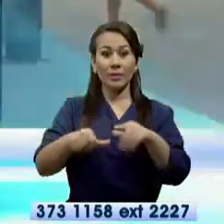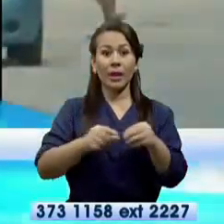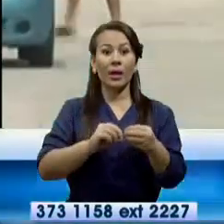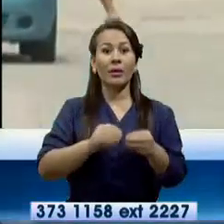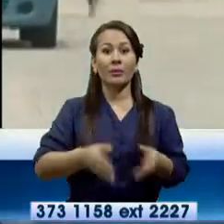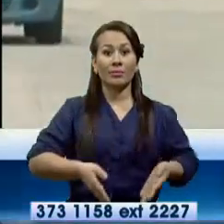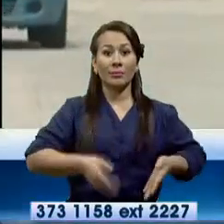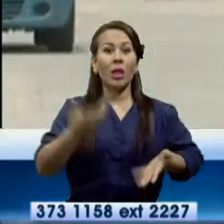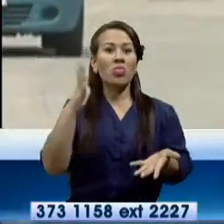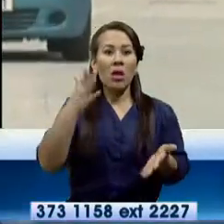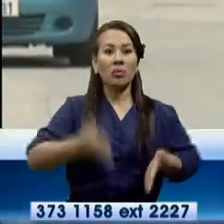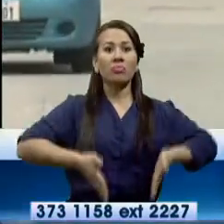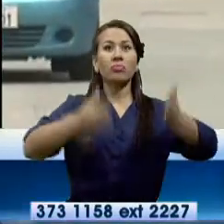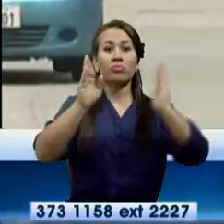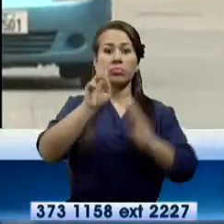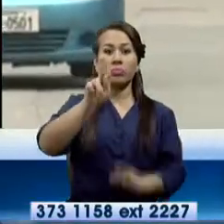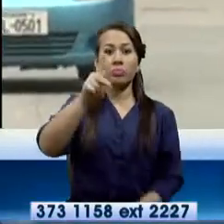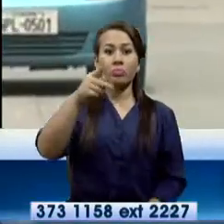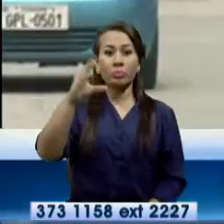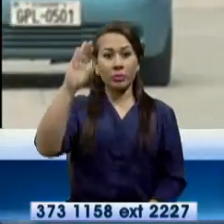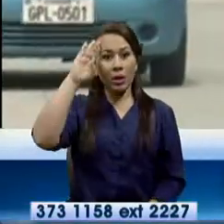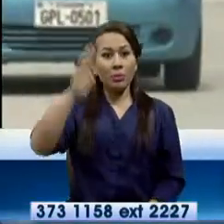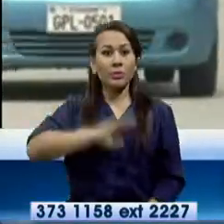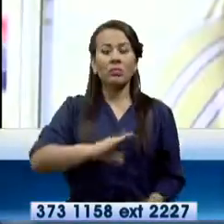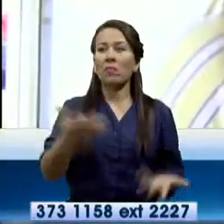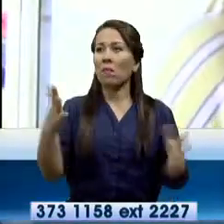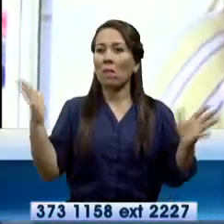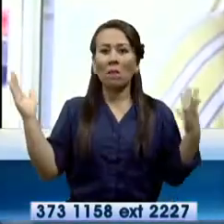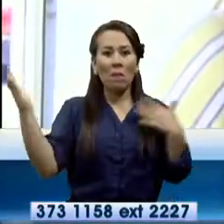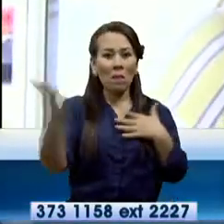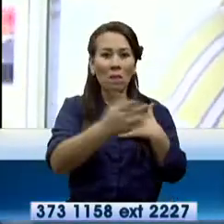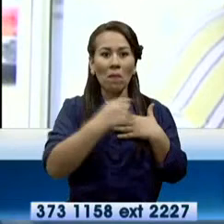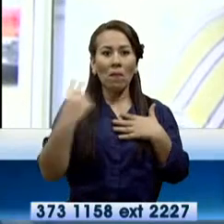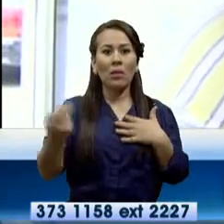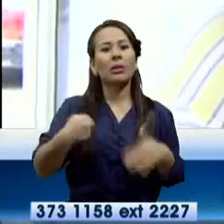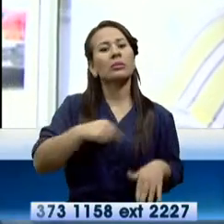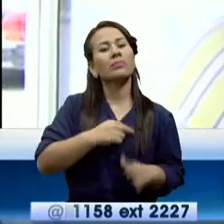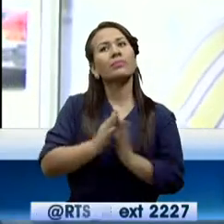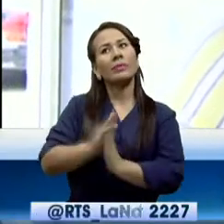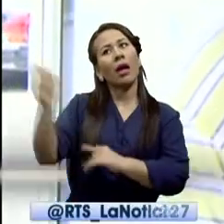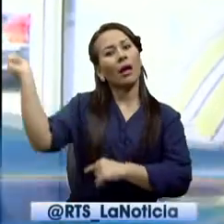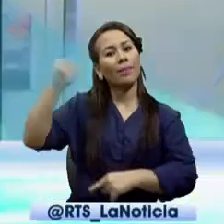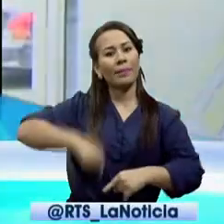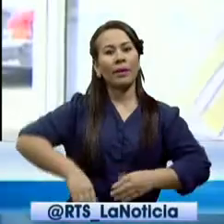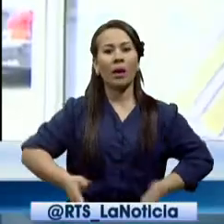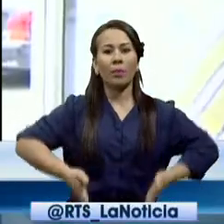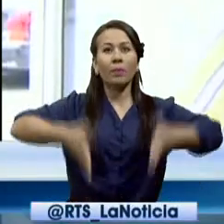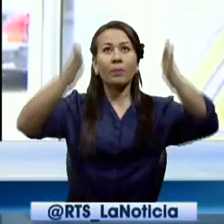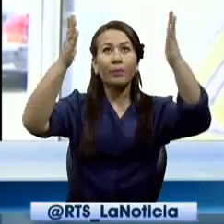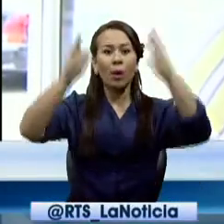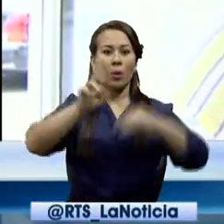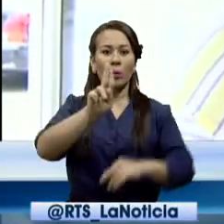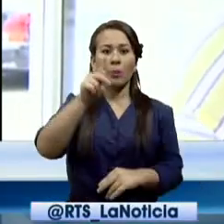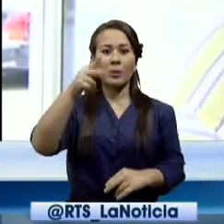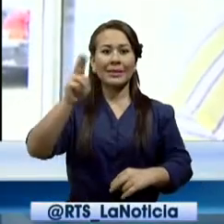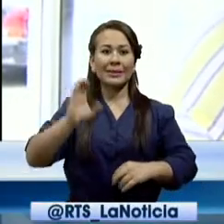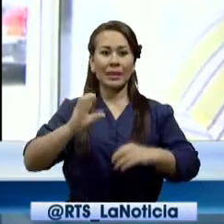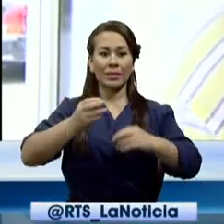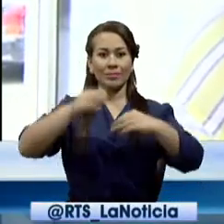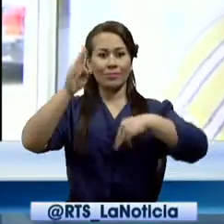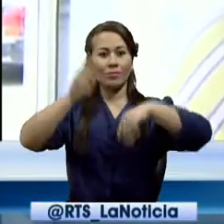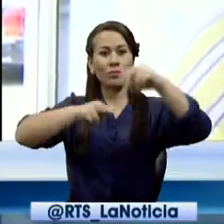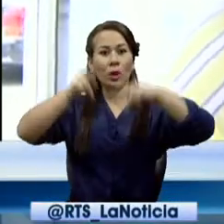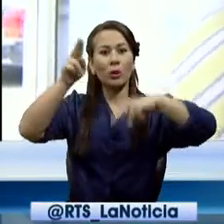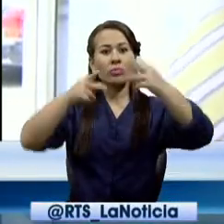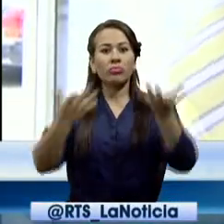unidad de policía comunitaria y es lo que solicitan. Aquí pedirían un UPC, principalmente un UPC, porque hay un UPC que